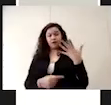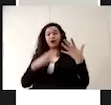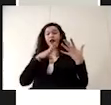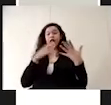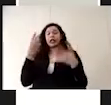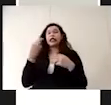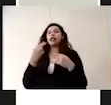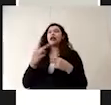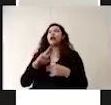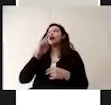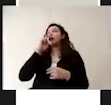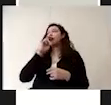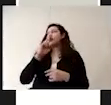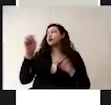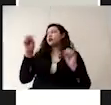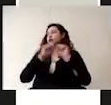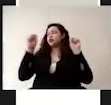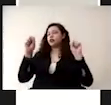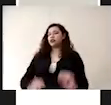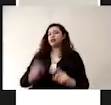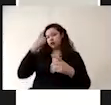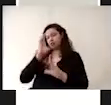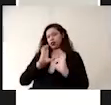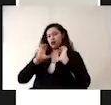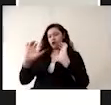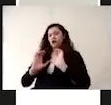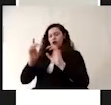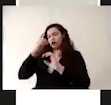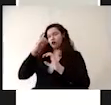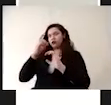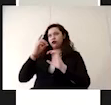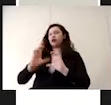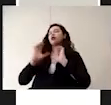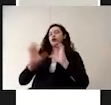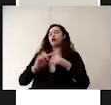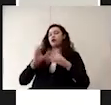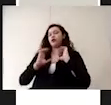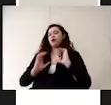de respuesta del sistema inmune y es lo que los hace vulnerables.